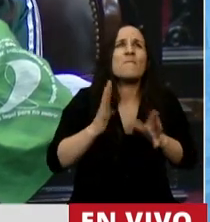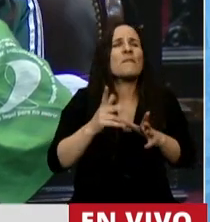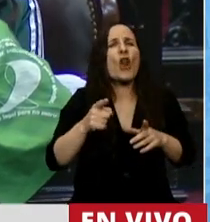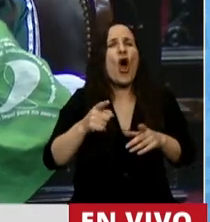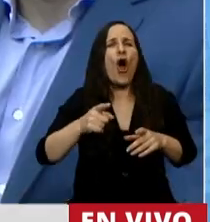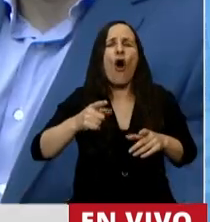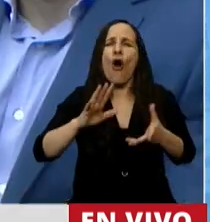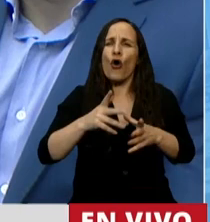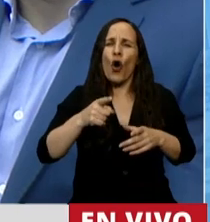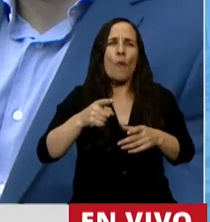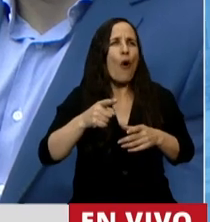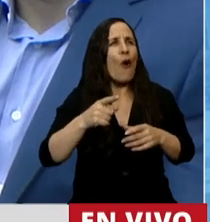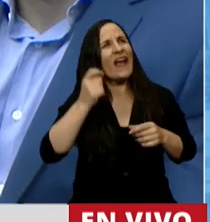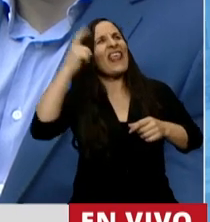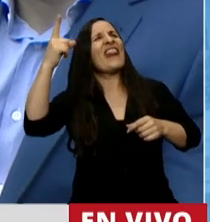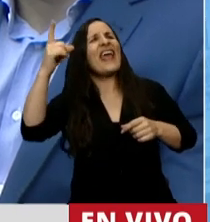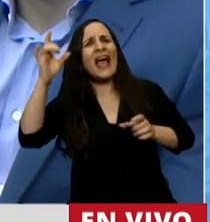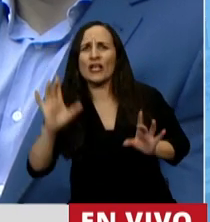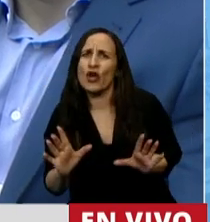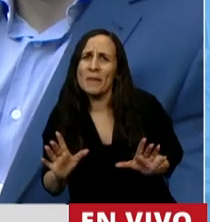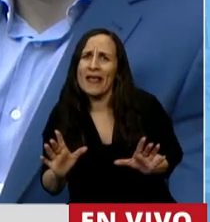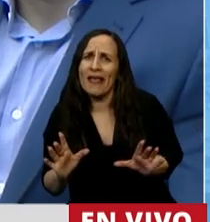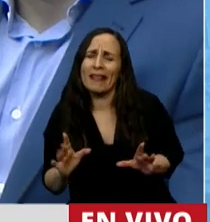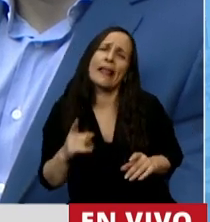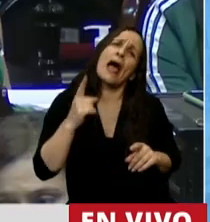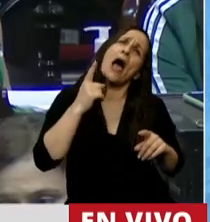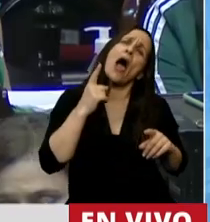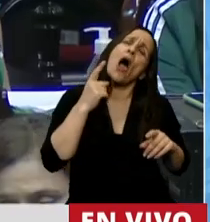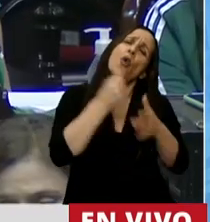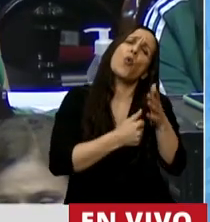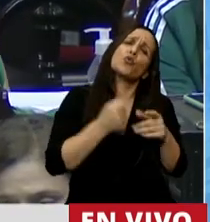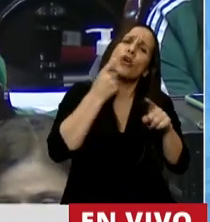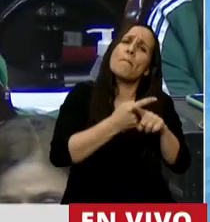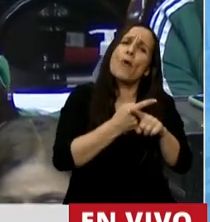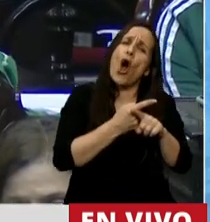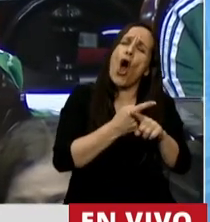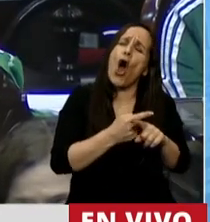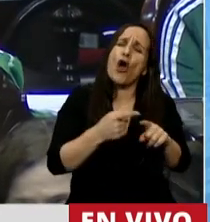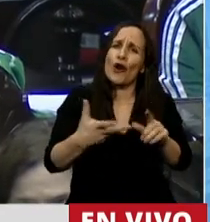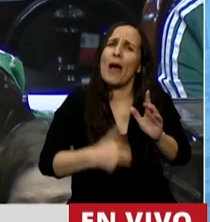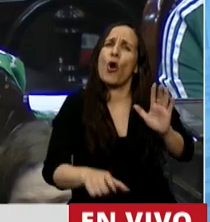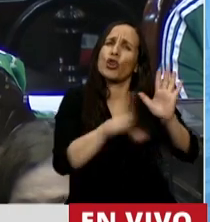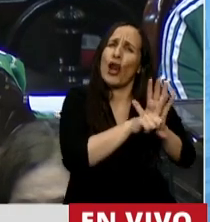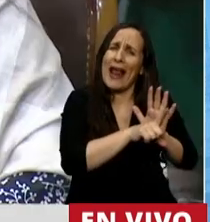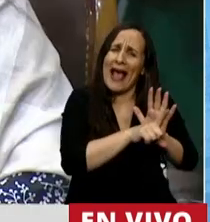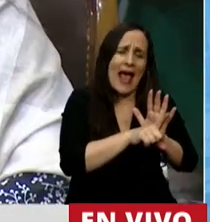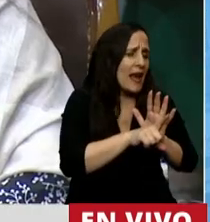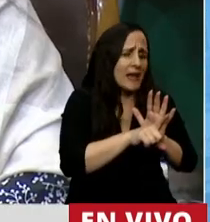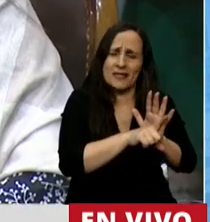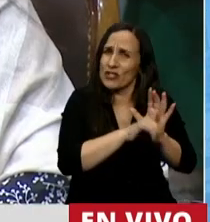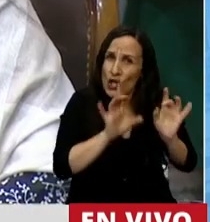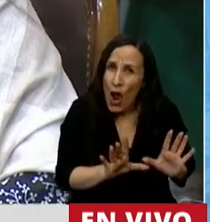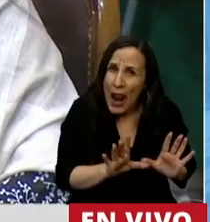idea y se impone no solamente por la lucha, por la legalización del aborto, sino que se